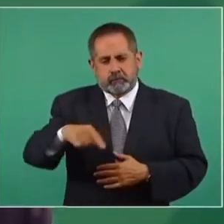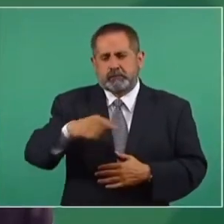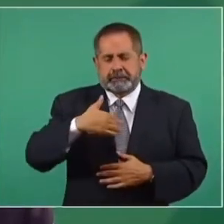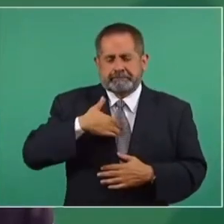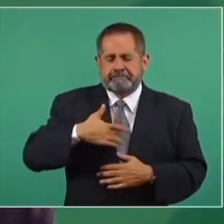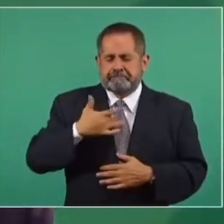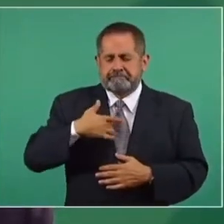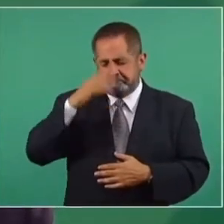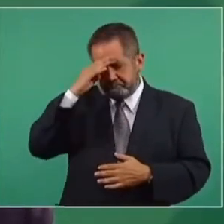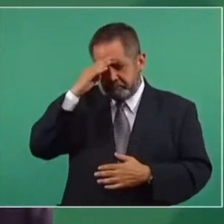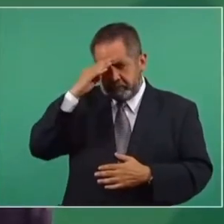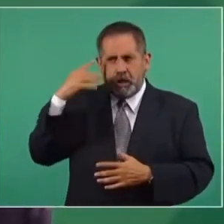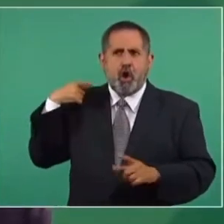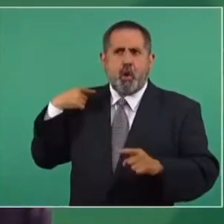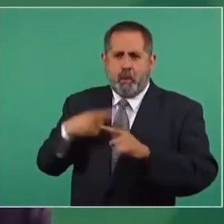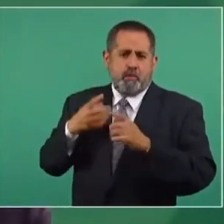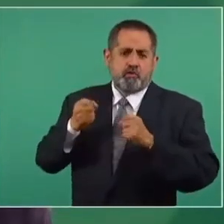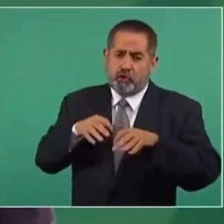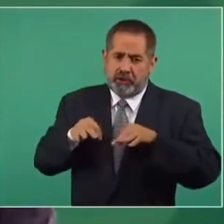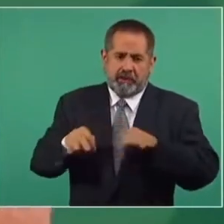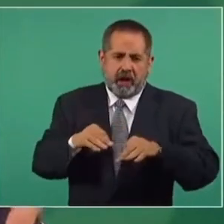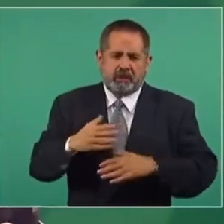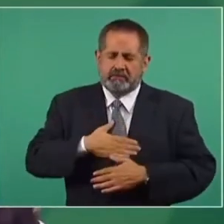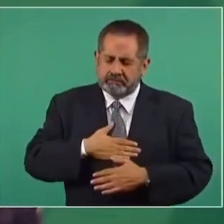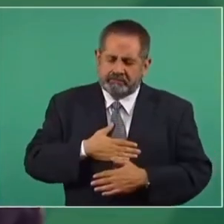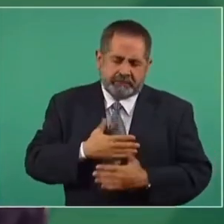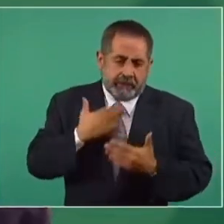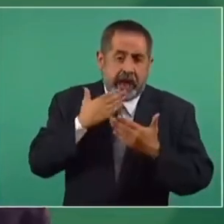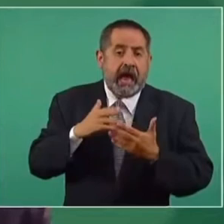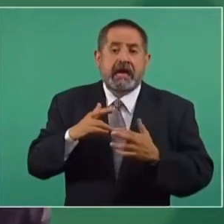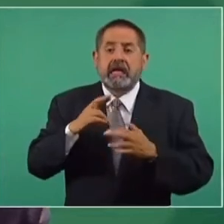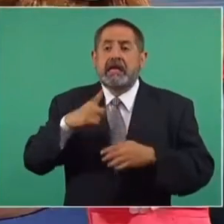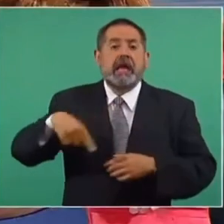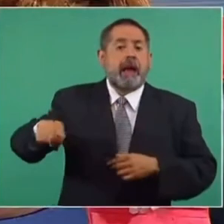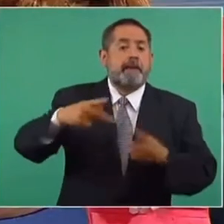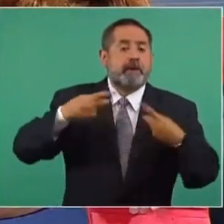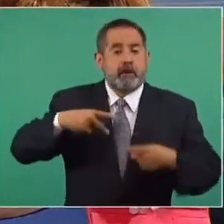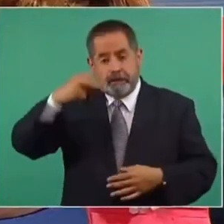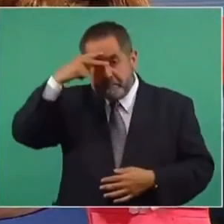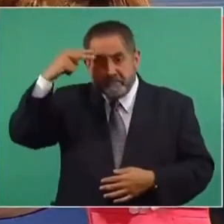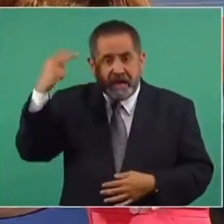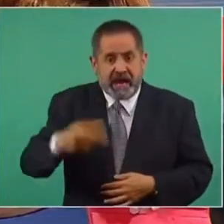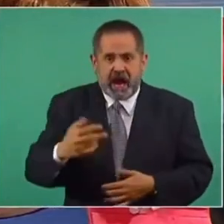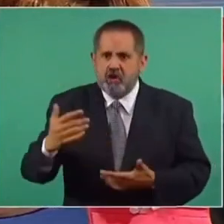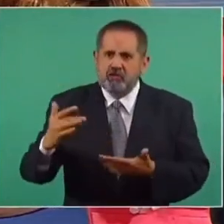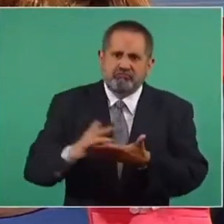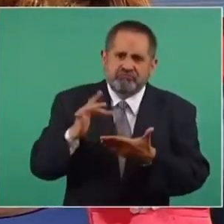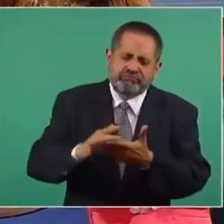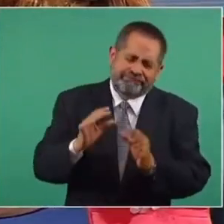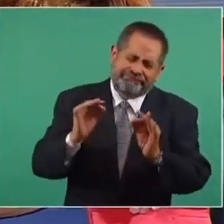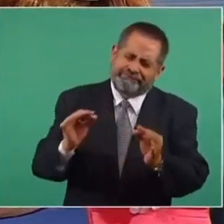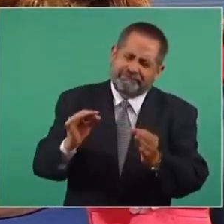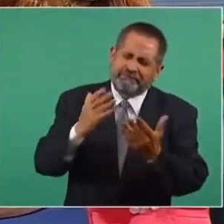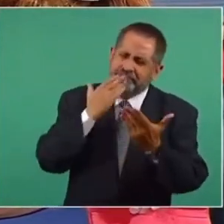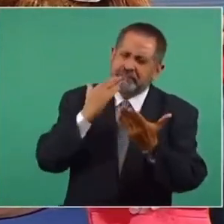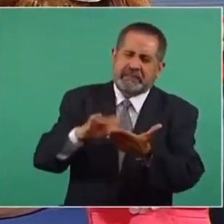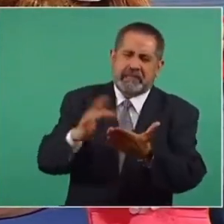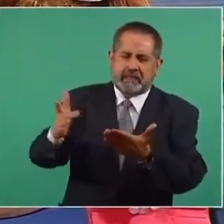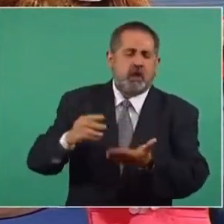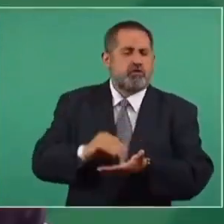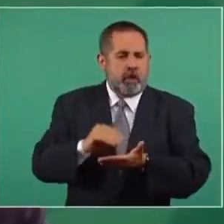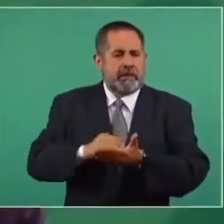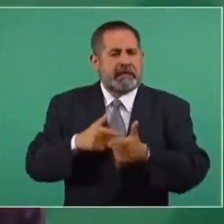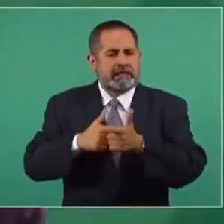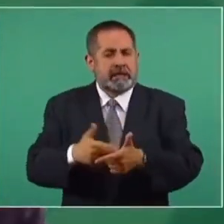trabajo que se ha tenido que hacer, estamos satisfechos de la respuesta social del pueblo de México y de todos a quienes agradecemos y seguimos,